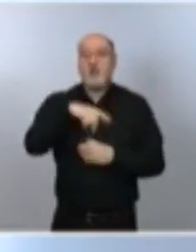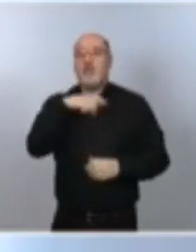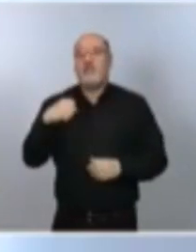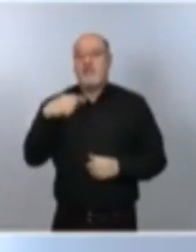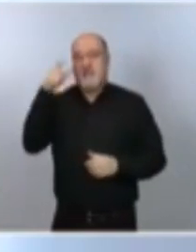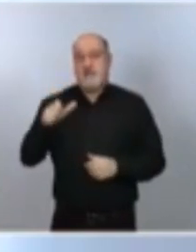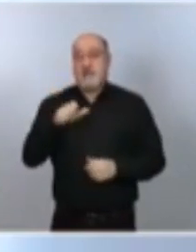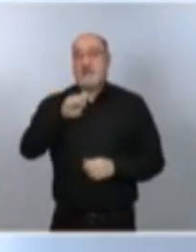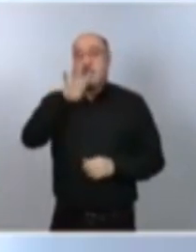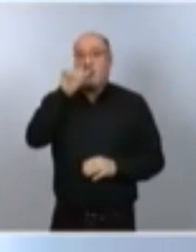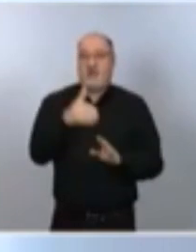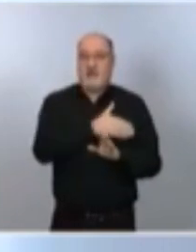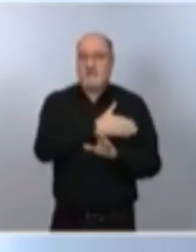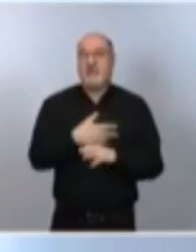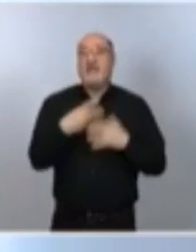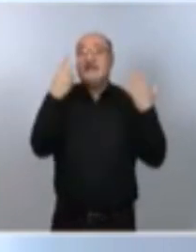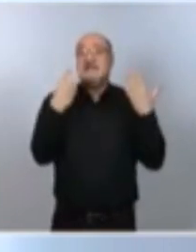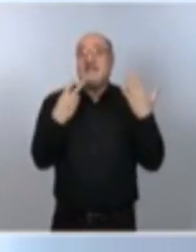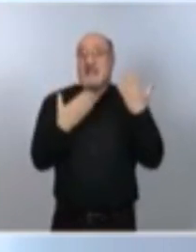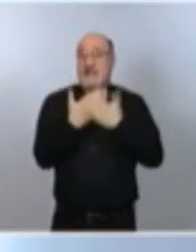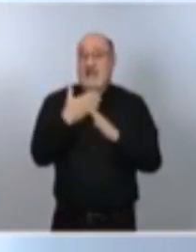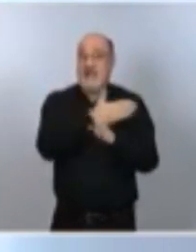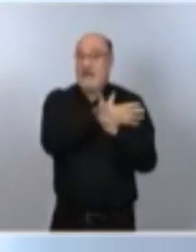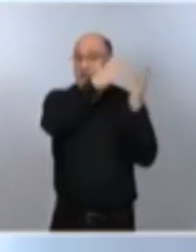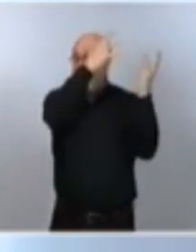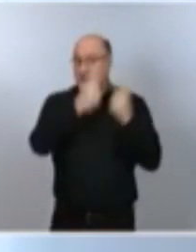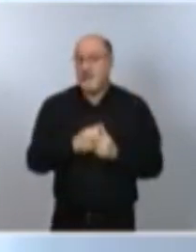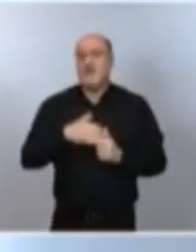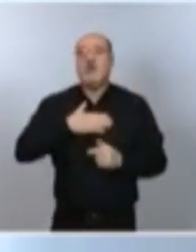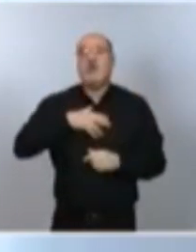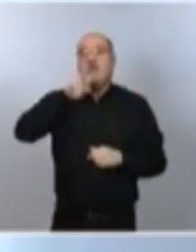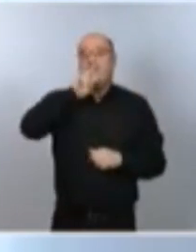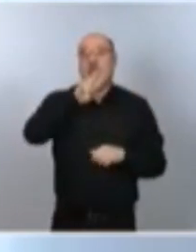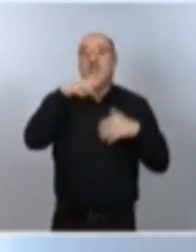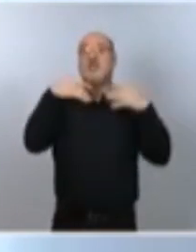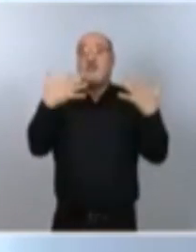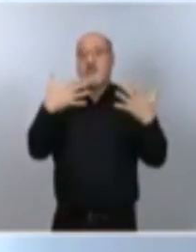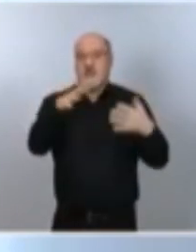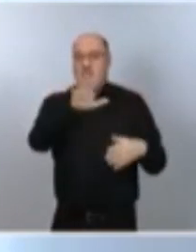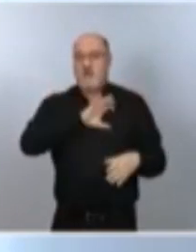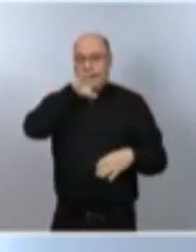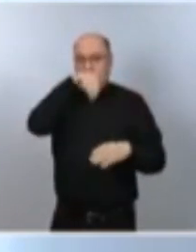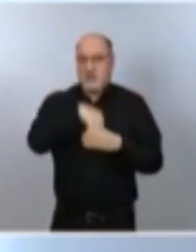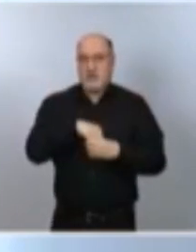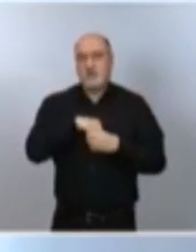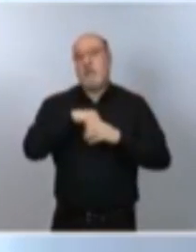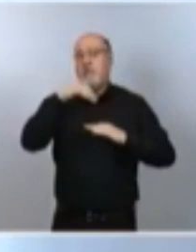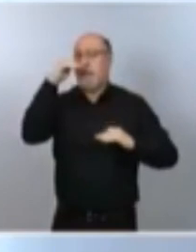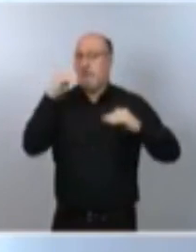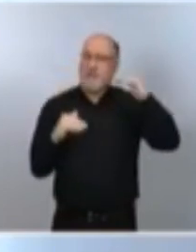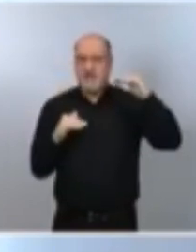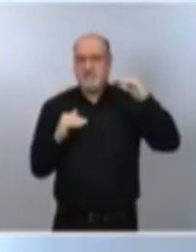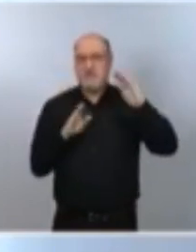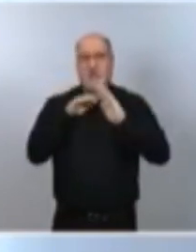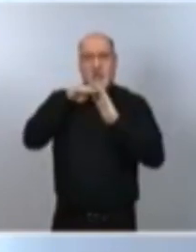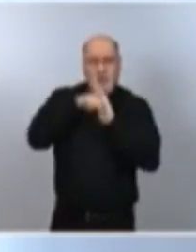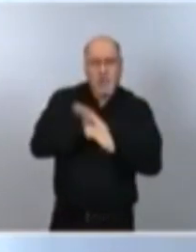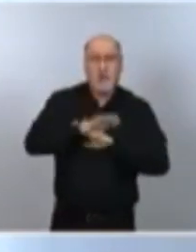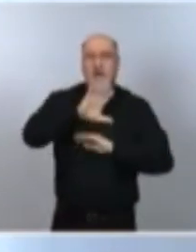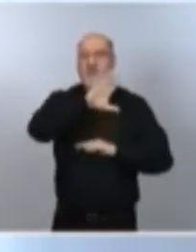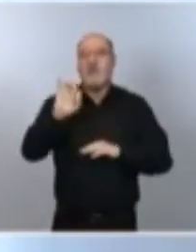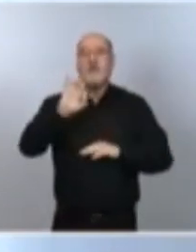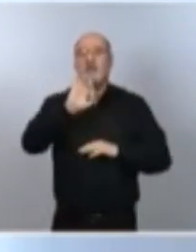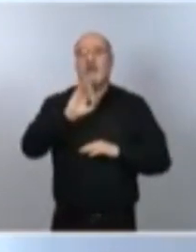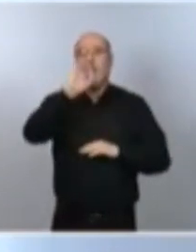A 7 días nos arroja un resultado de 210, por tanto una cifra muy inferior al 50% de la cantidad